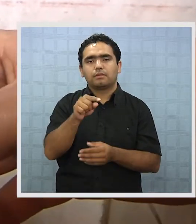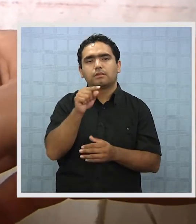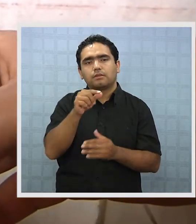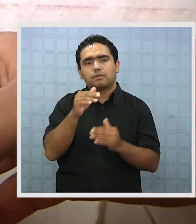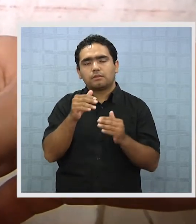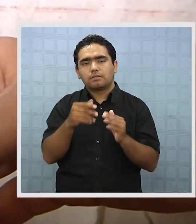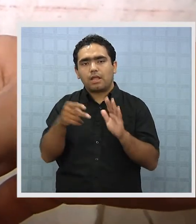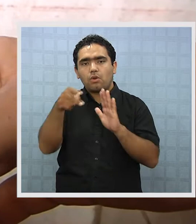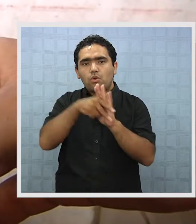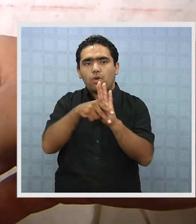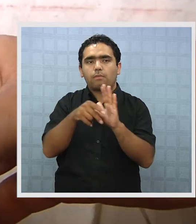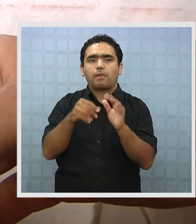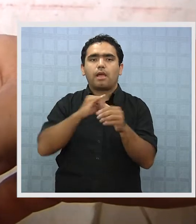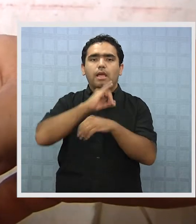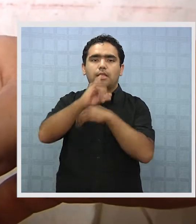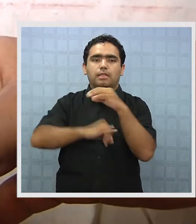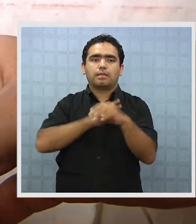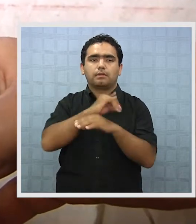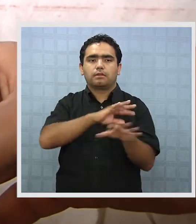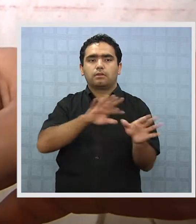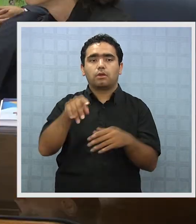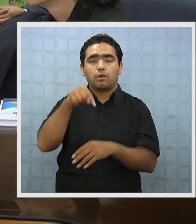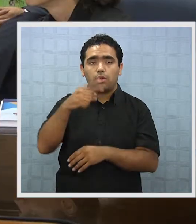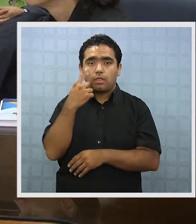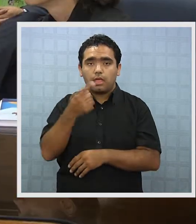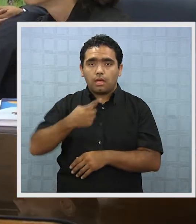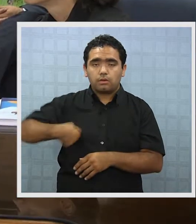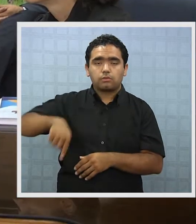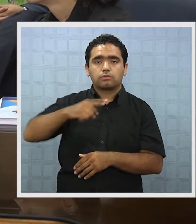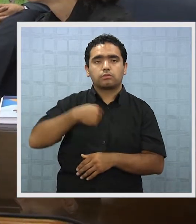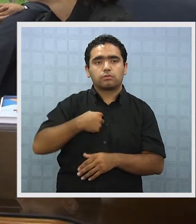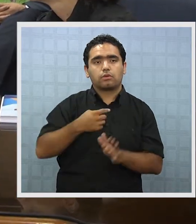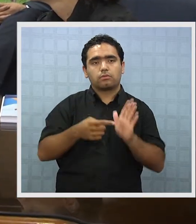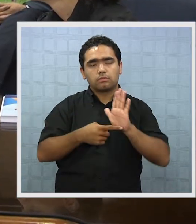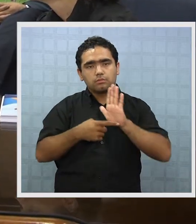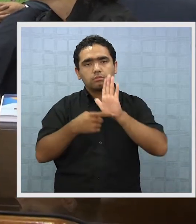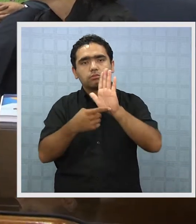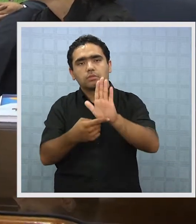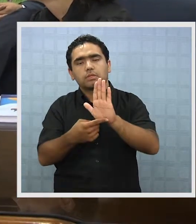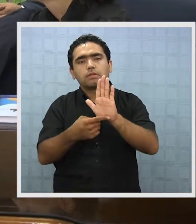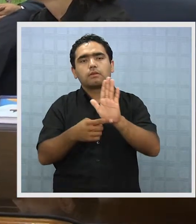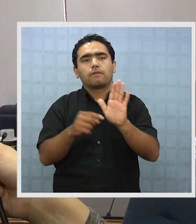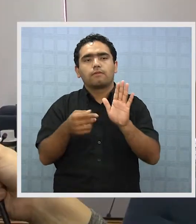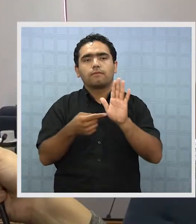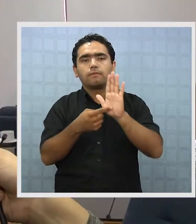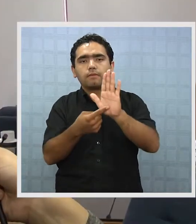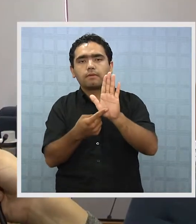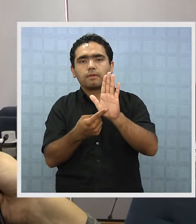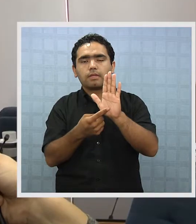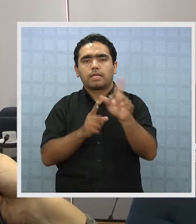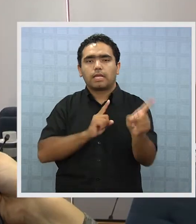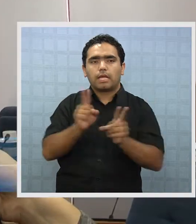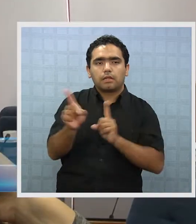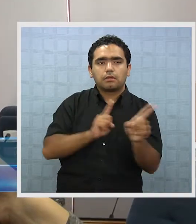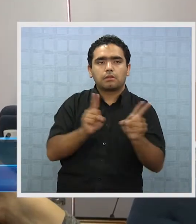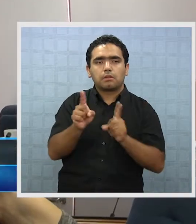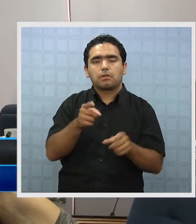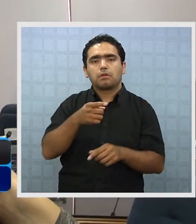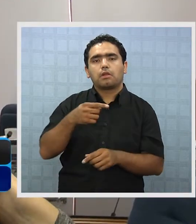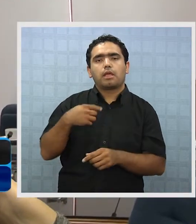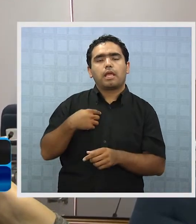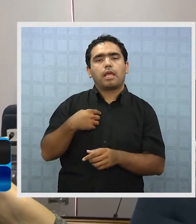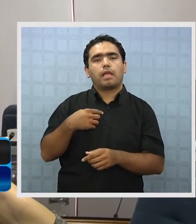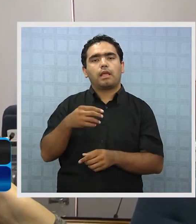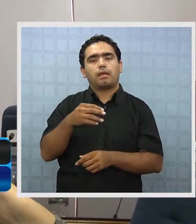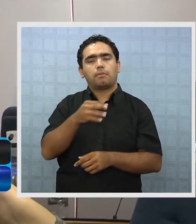a la norma internacional. Hoy día nosotros vinimos a exponernos, nosotros dimos cuenta de las gestiones que está haciendo la Seremia